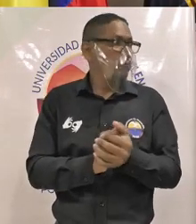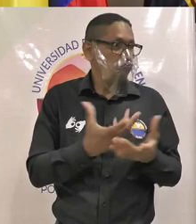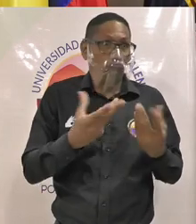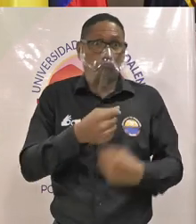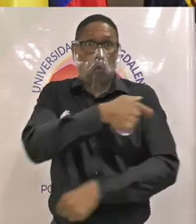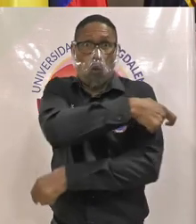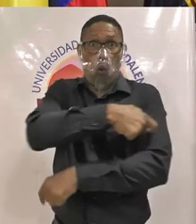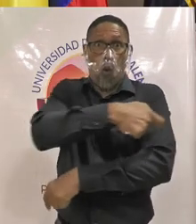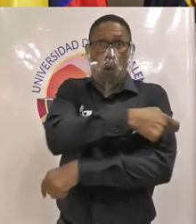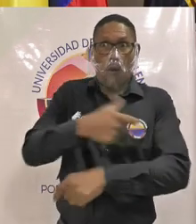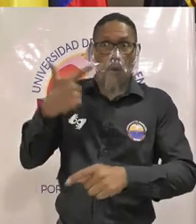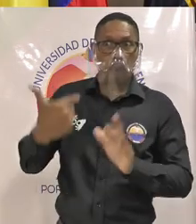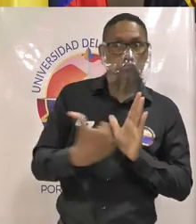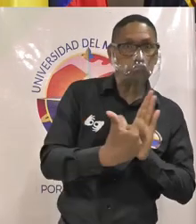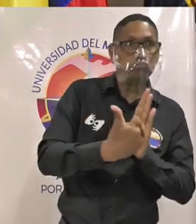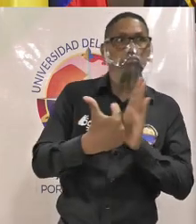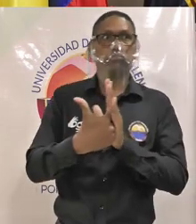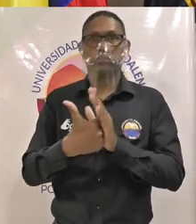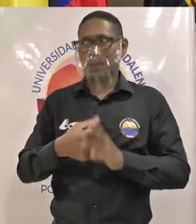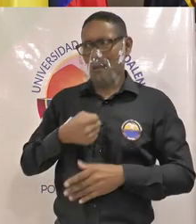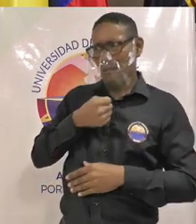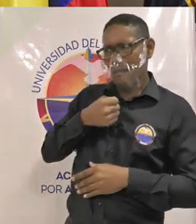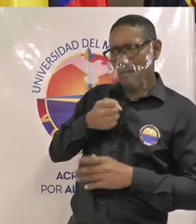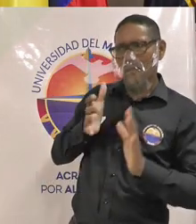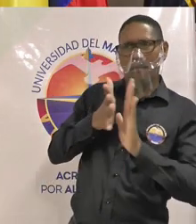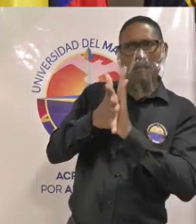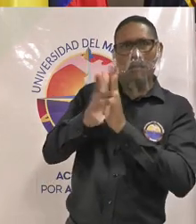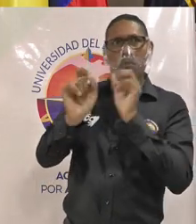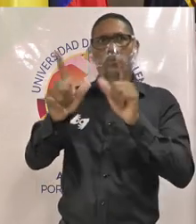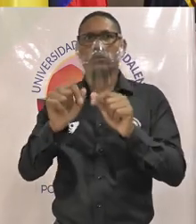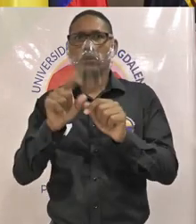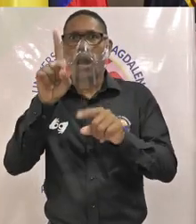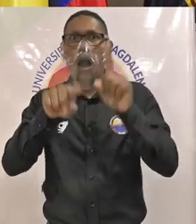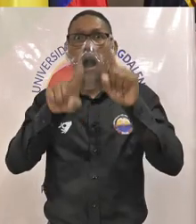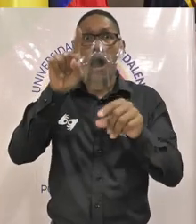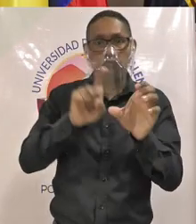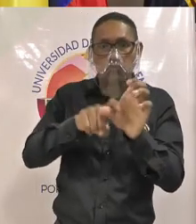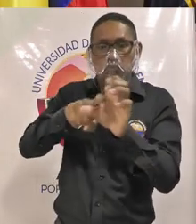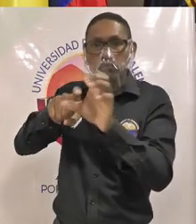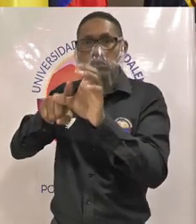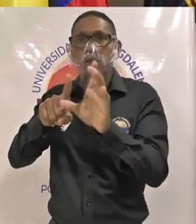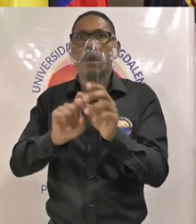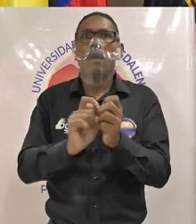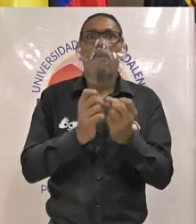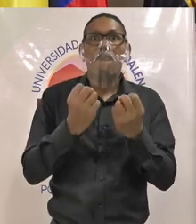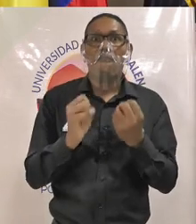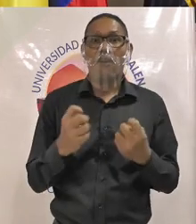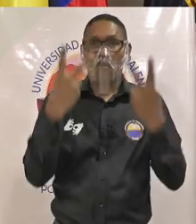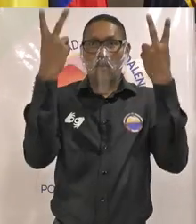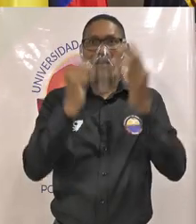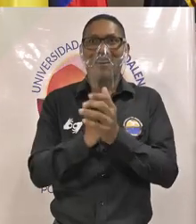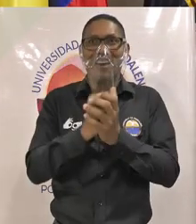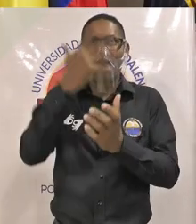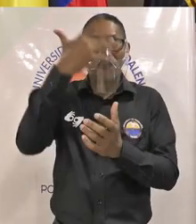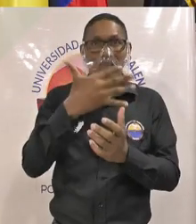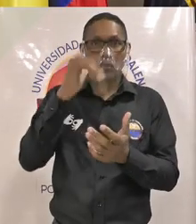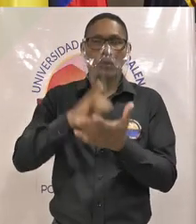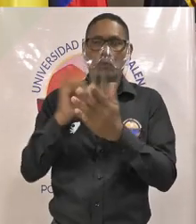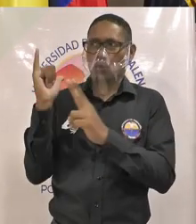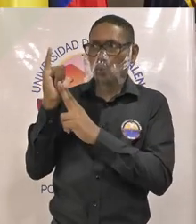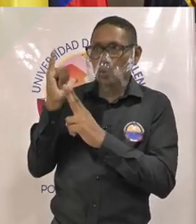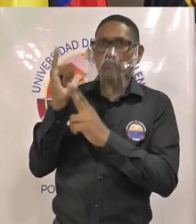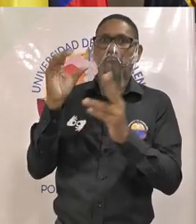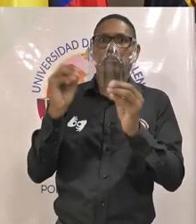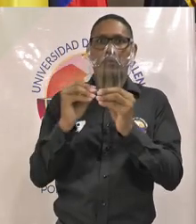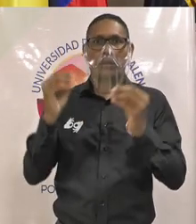comité de garantías al moderador del espacio y a quienes se conectaron a través de nuestra transmisión en vivo por el Facebook Live por el canal de Youtube y por la